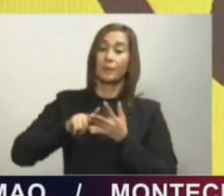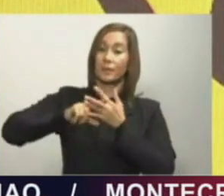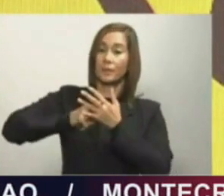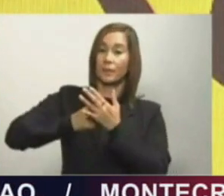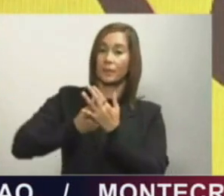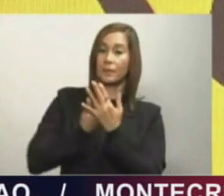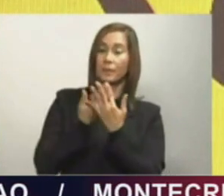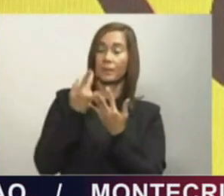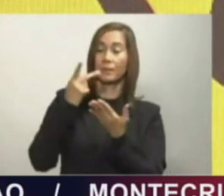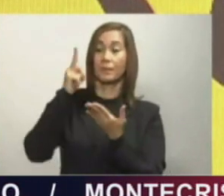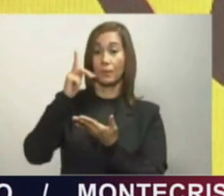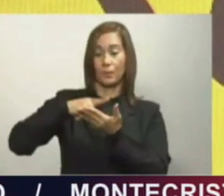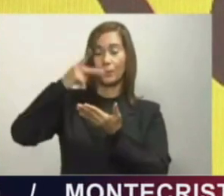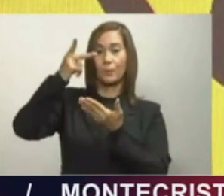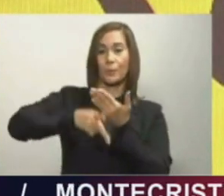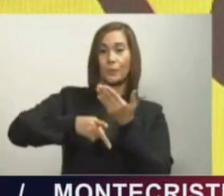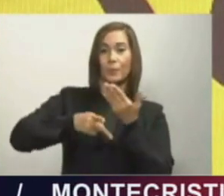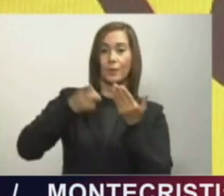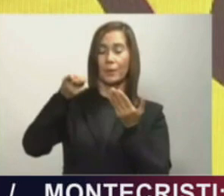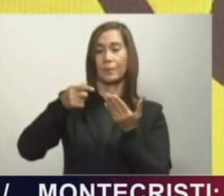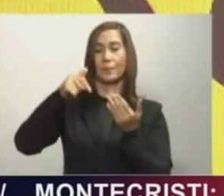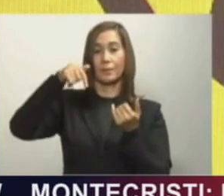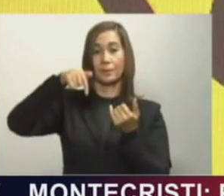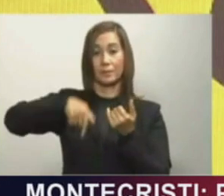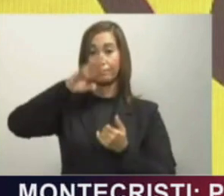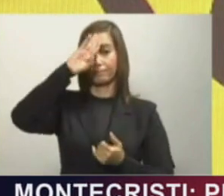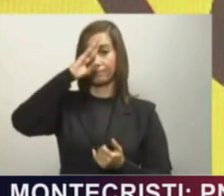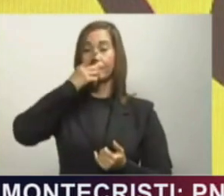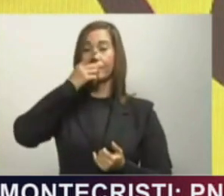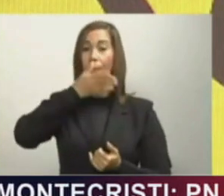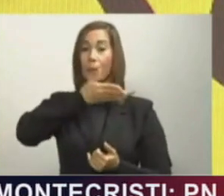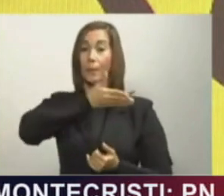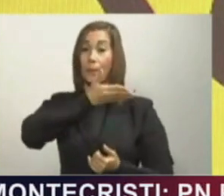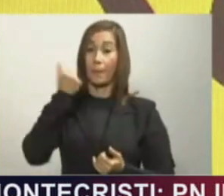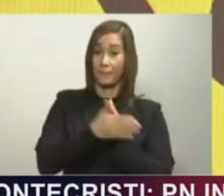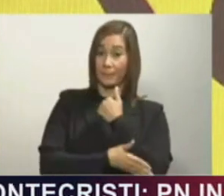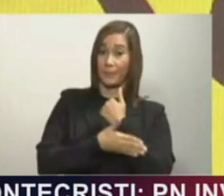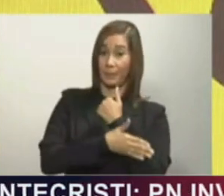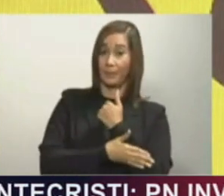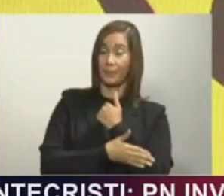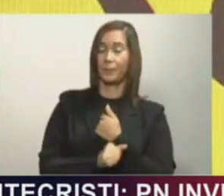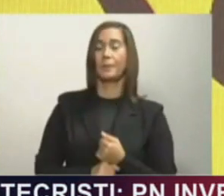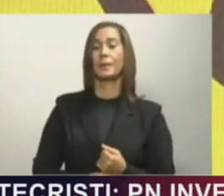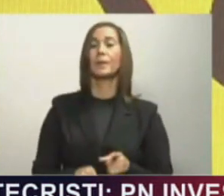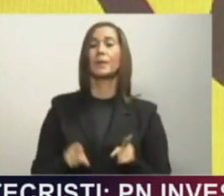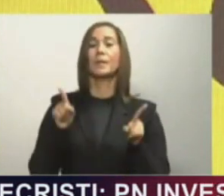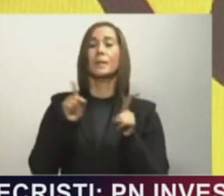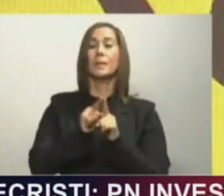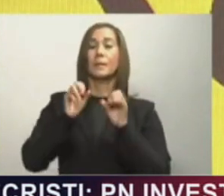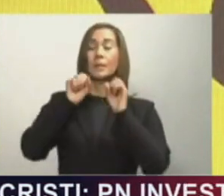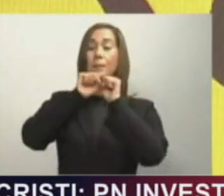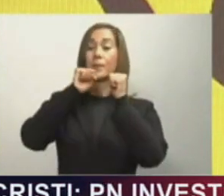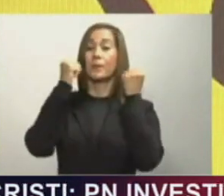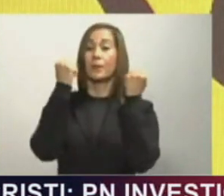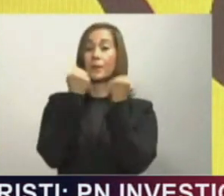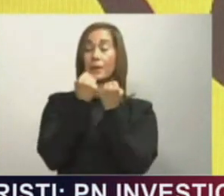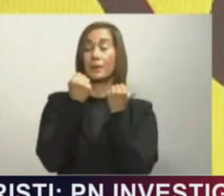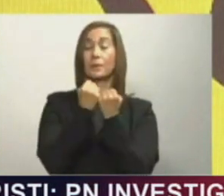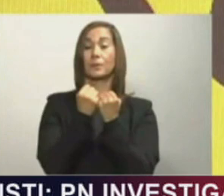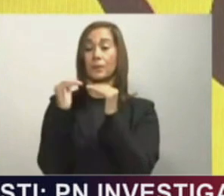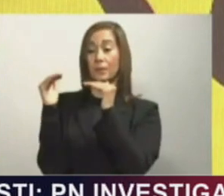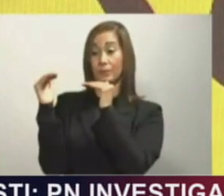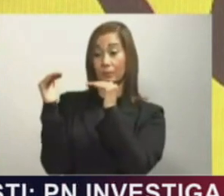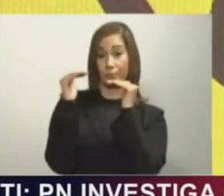de esos programas que hacen a nuestro país mejor y convierte a sus sociedades más dignas y